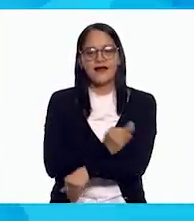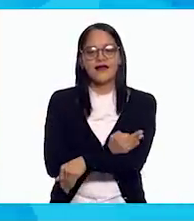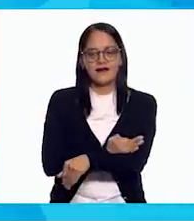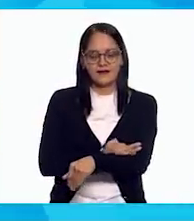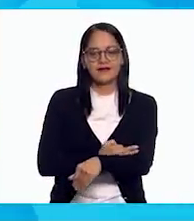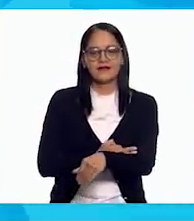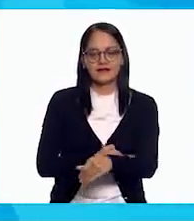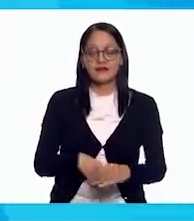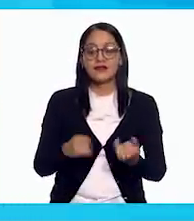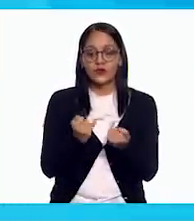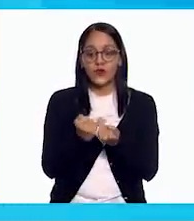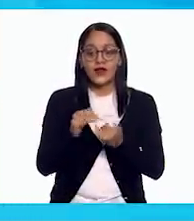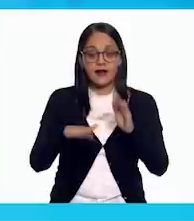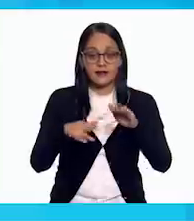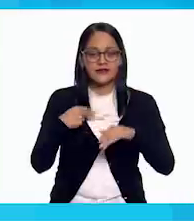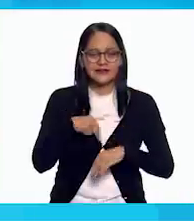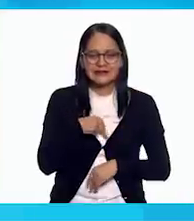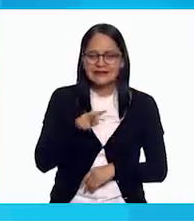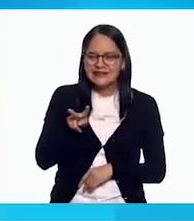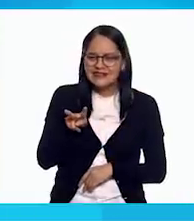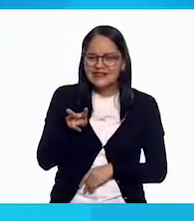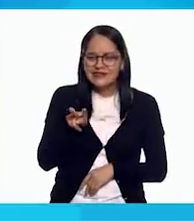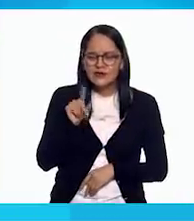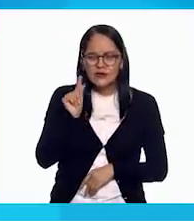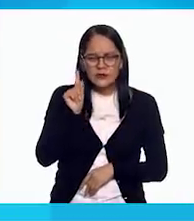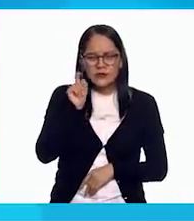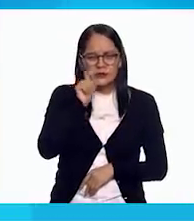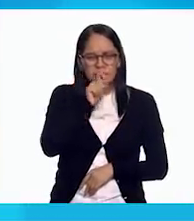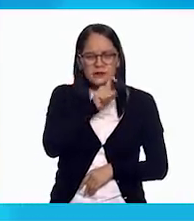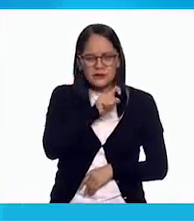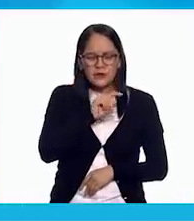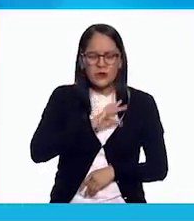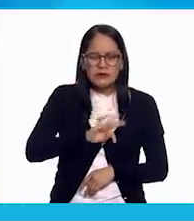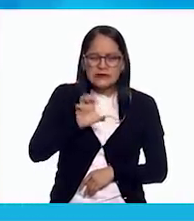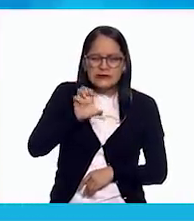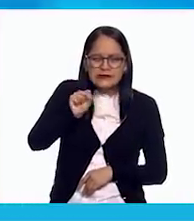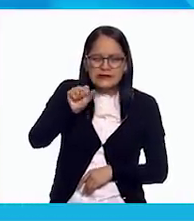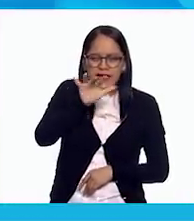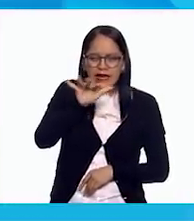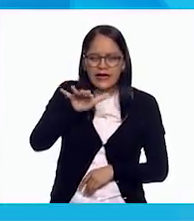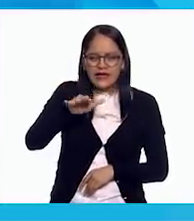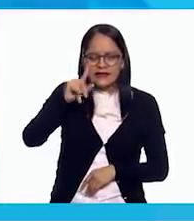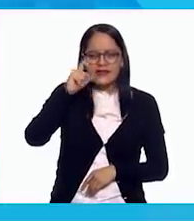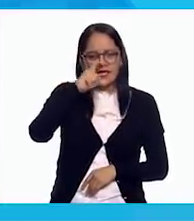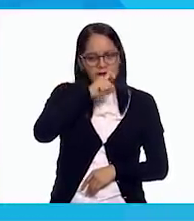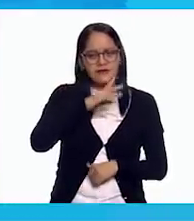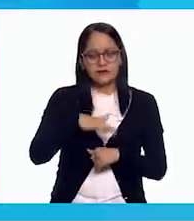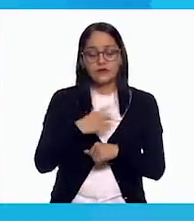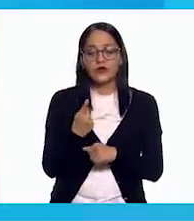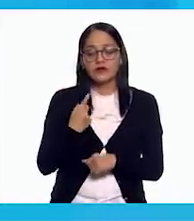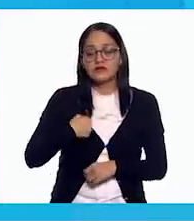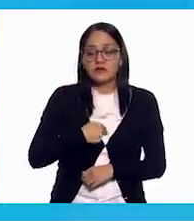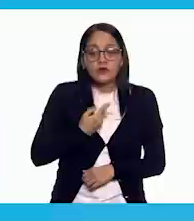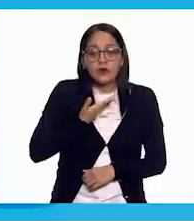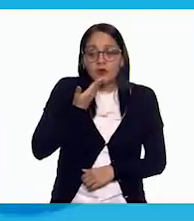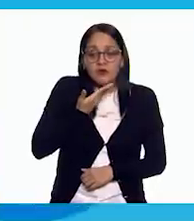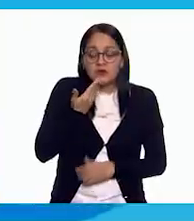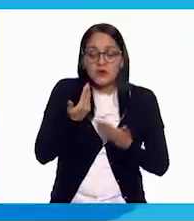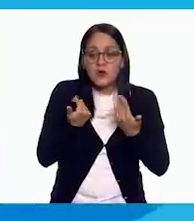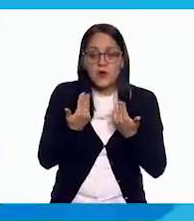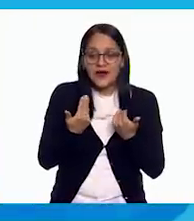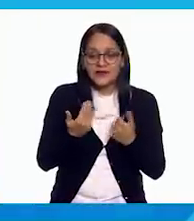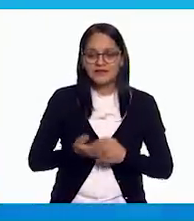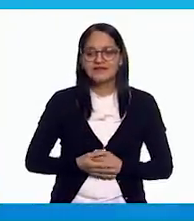eso nos puede costar en un principio un poco más de trabajo leerlo. Claro. Porque no estamos acostumbradas o